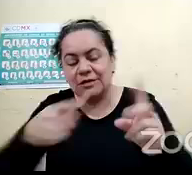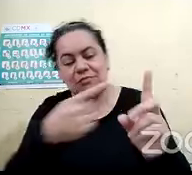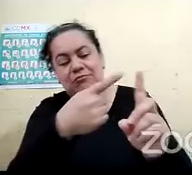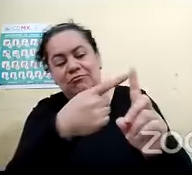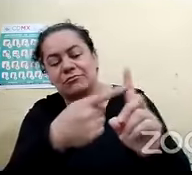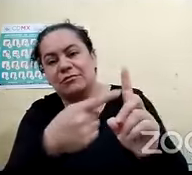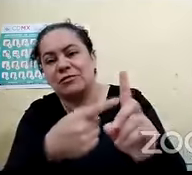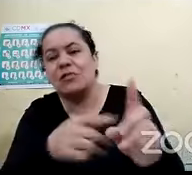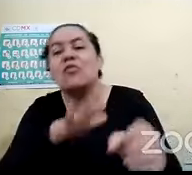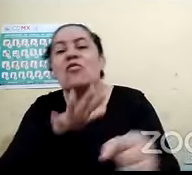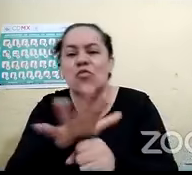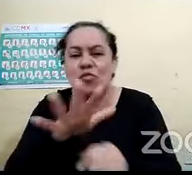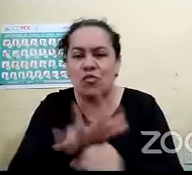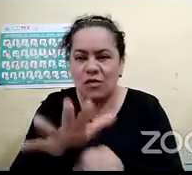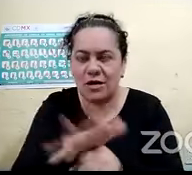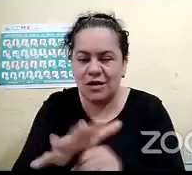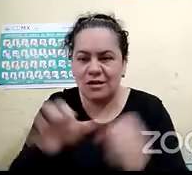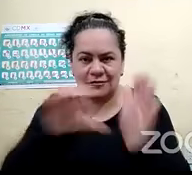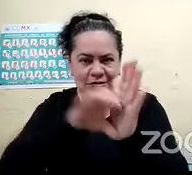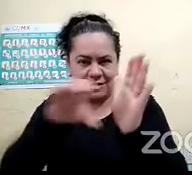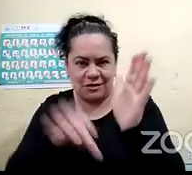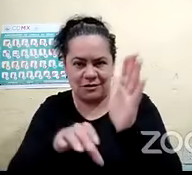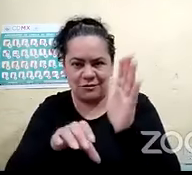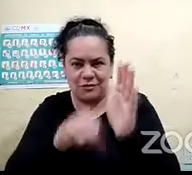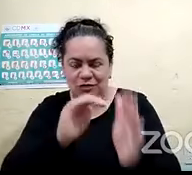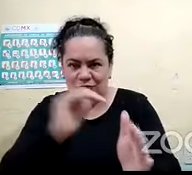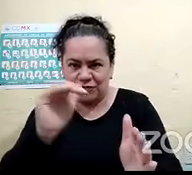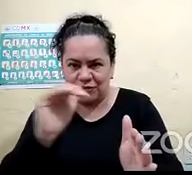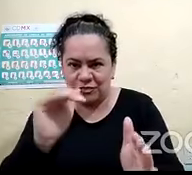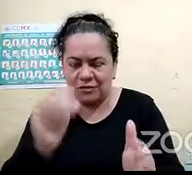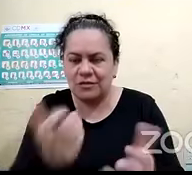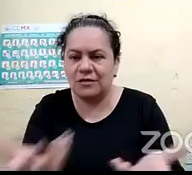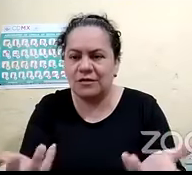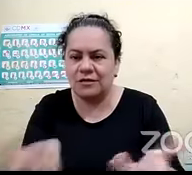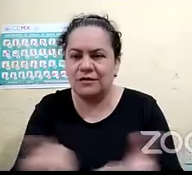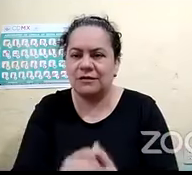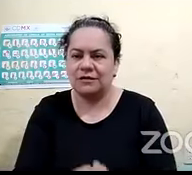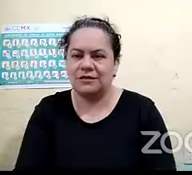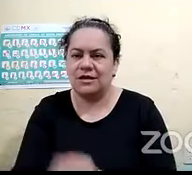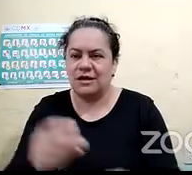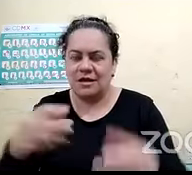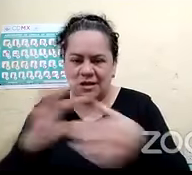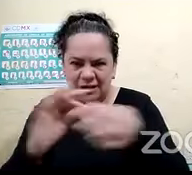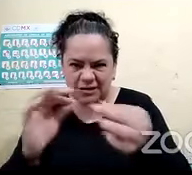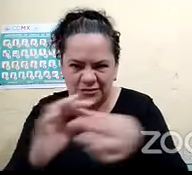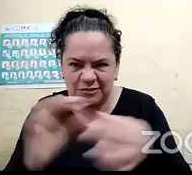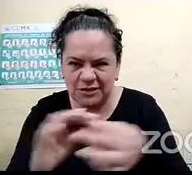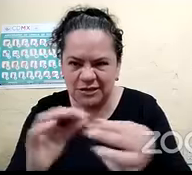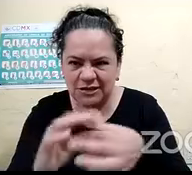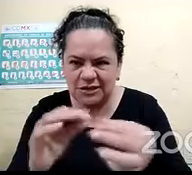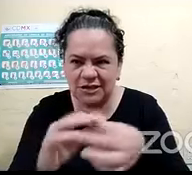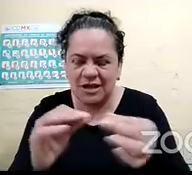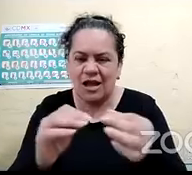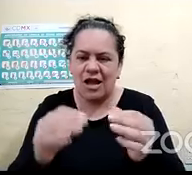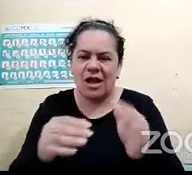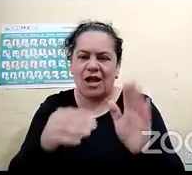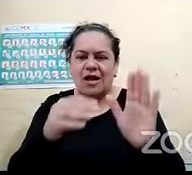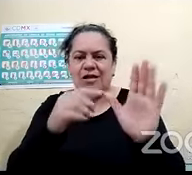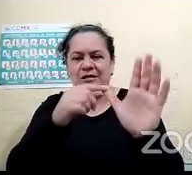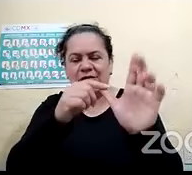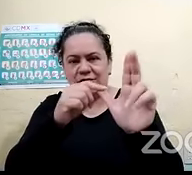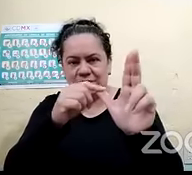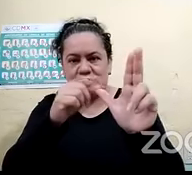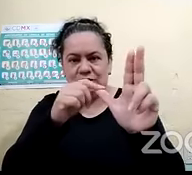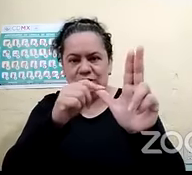para saber si ya se terminó alguna letra, podemos hacer una pequeña falsa o bien tocar el dedo gordo